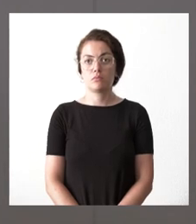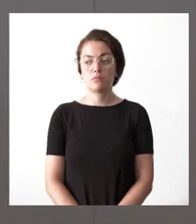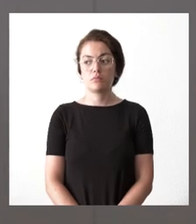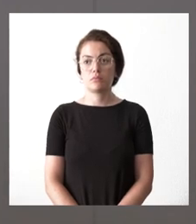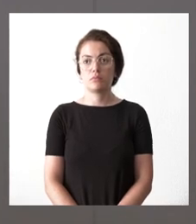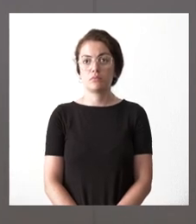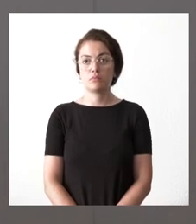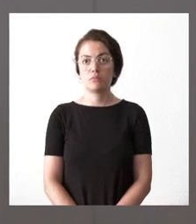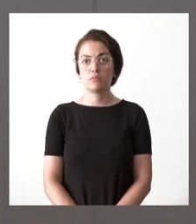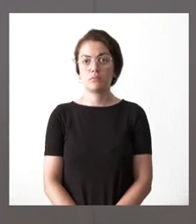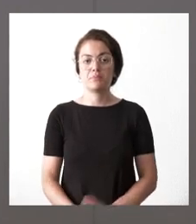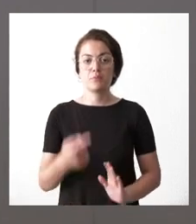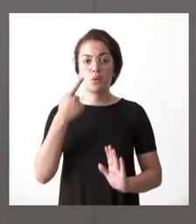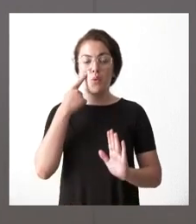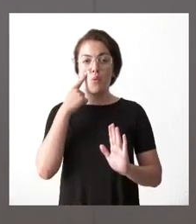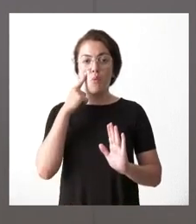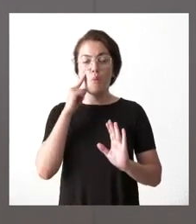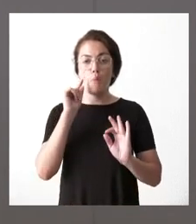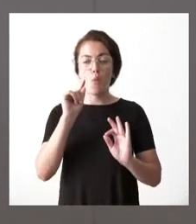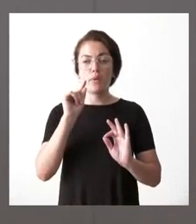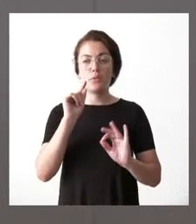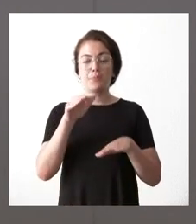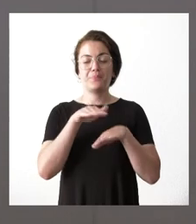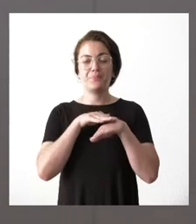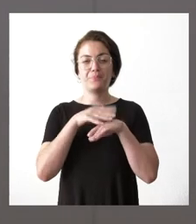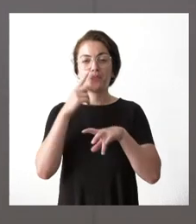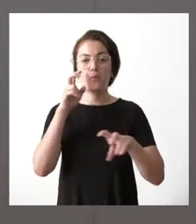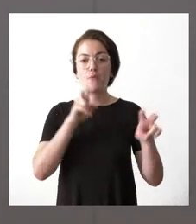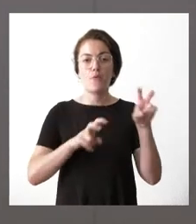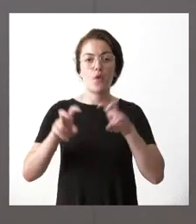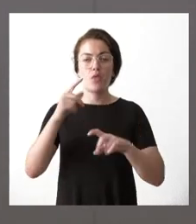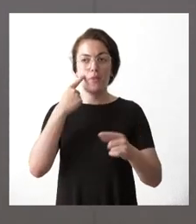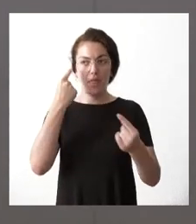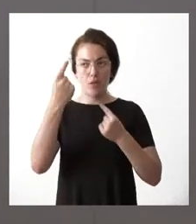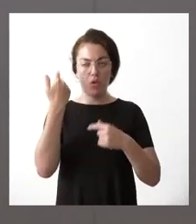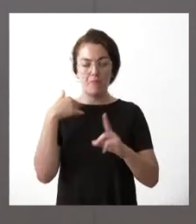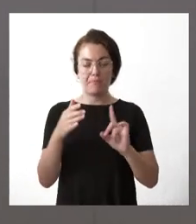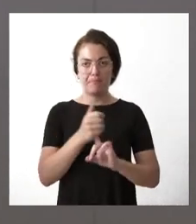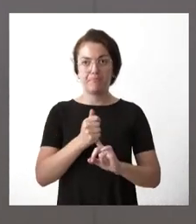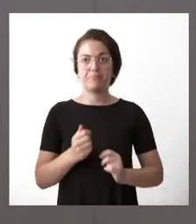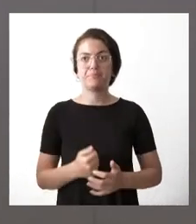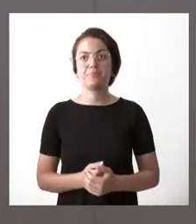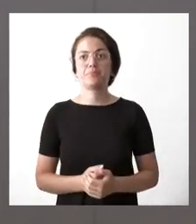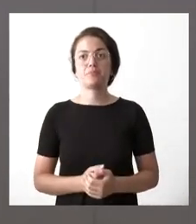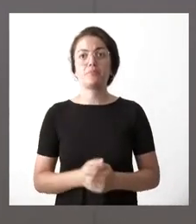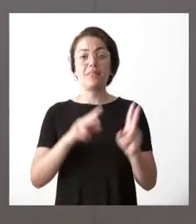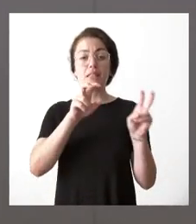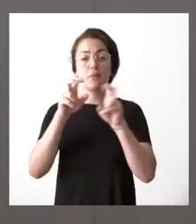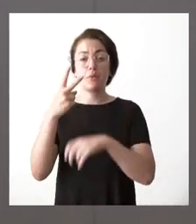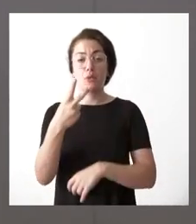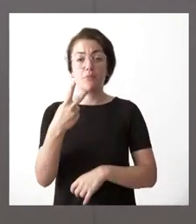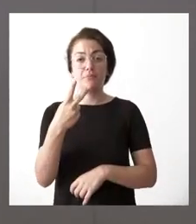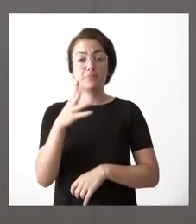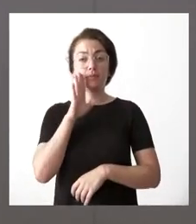un momentín disculpen que voy buscando quizá el dato que ya no he encontrado las dos cuestiones que usted plantea